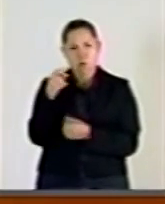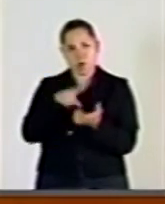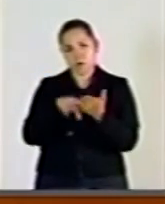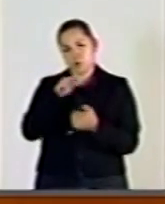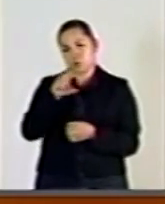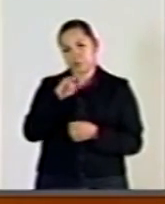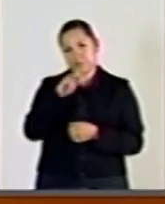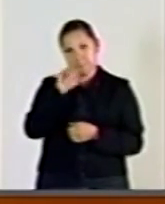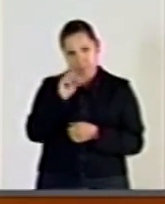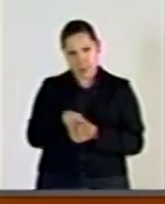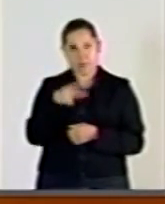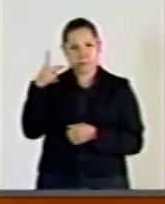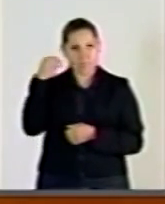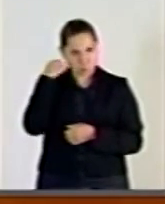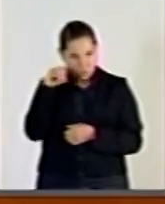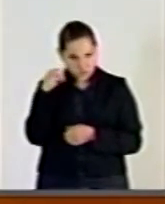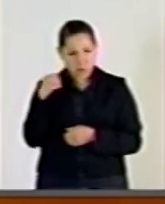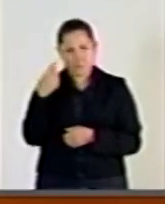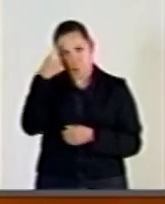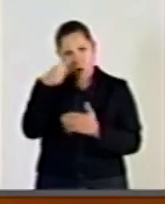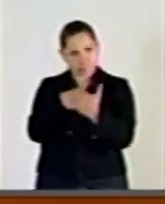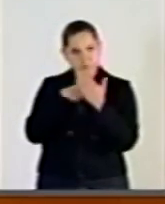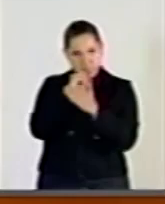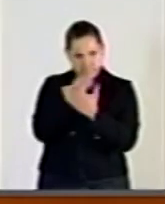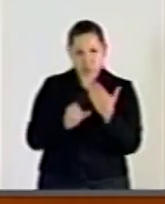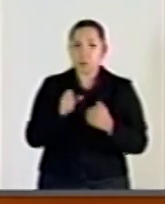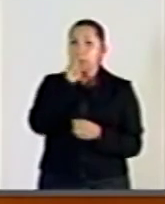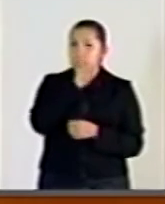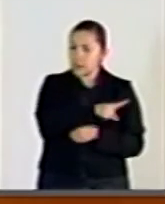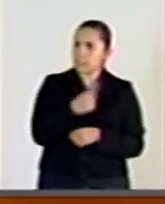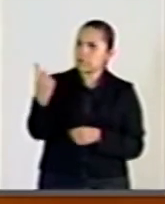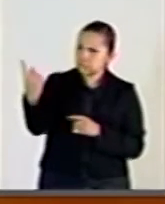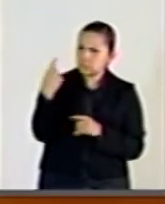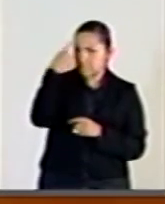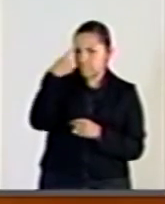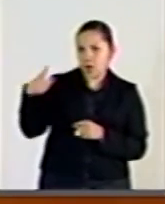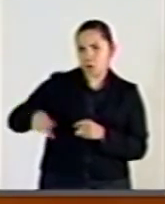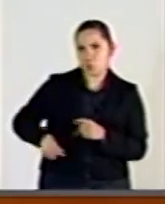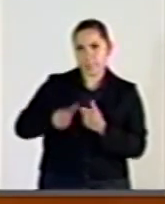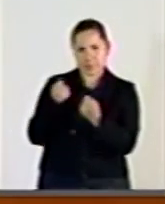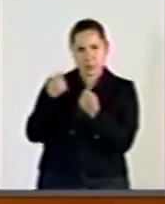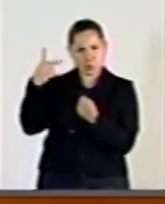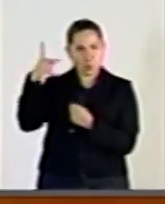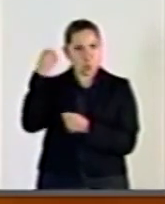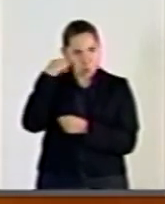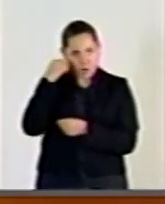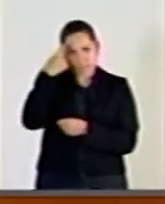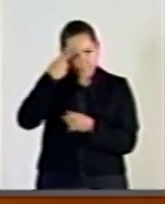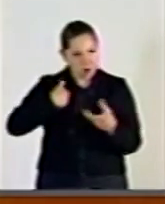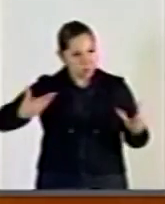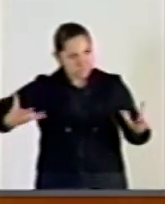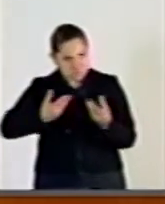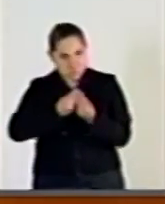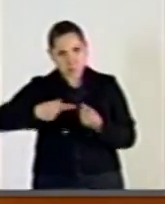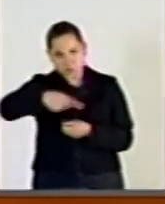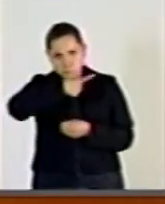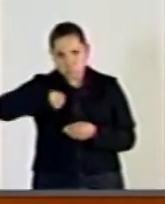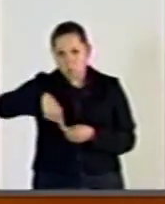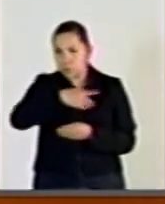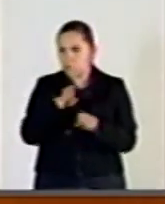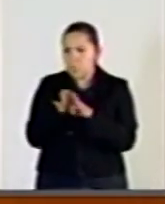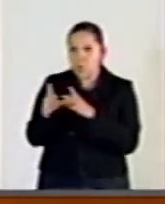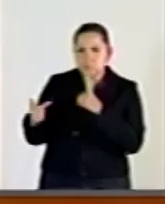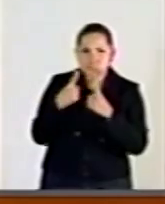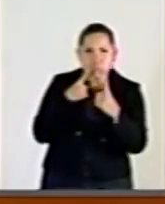al ciudadano gobernador del Estado de Oaxaca a desarrollar una reunión de trabajo con este órgano legislativo federal para efecto de conocer las